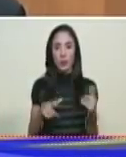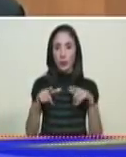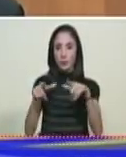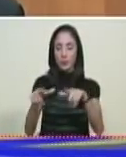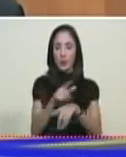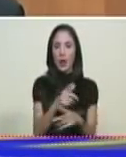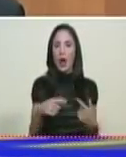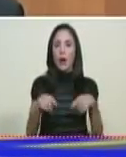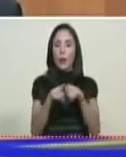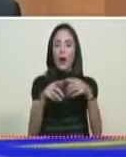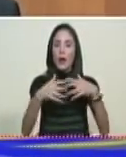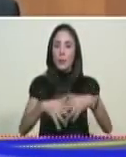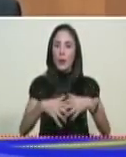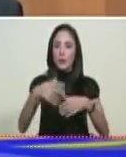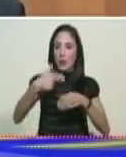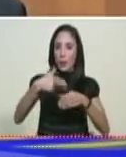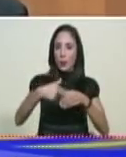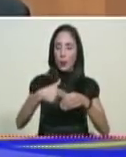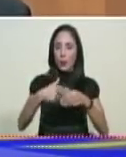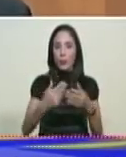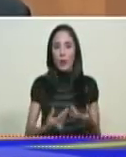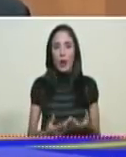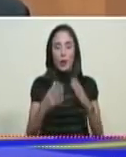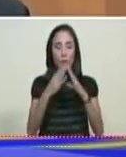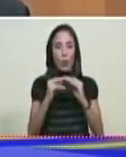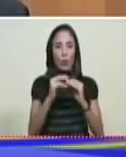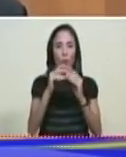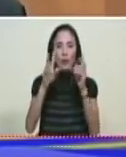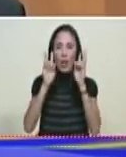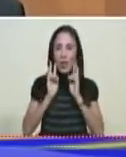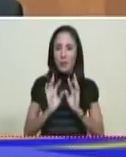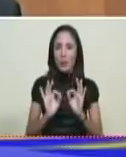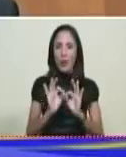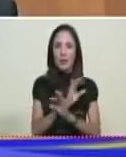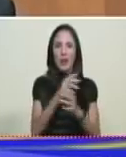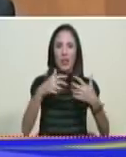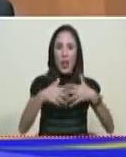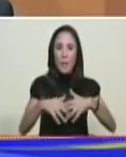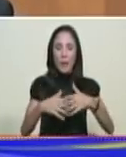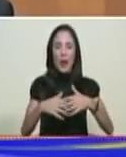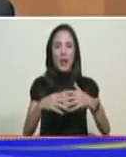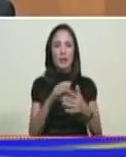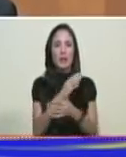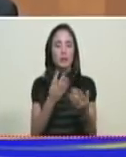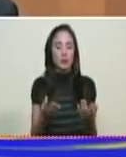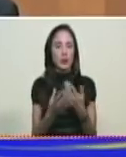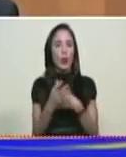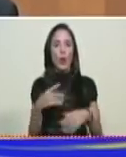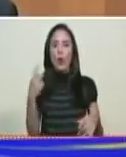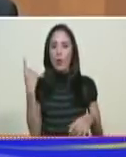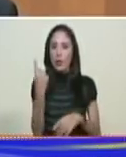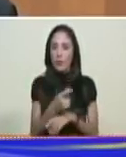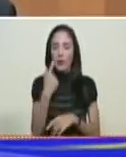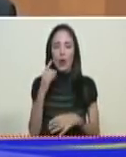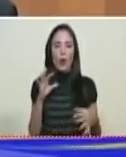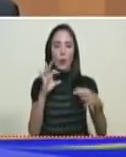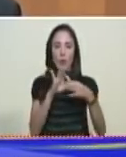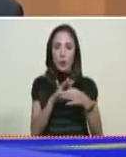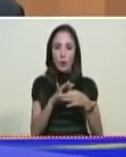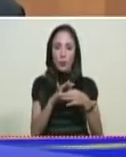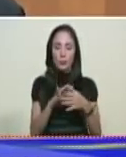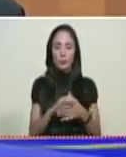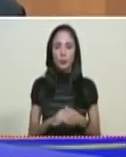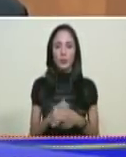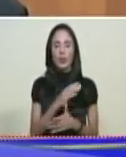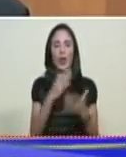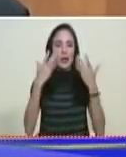PDVSA. El mantenimiento de los campos va a ser de manera conjunta. Le vamos a dar toda la